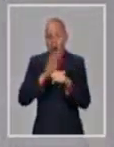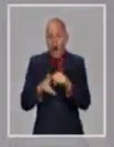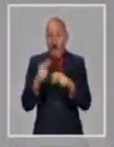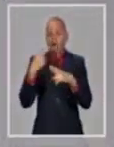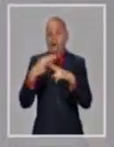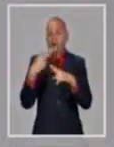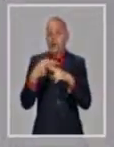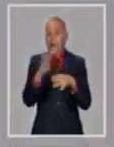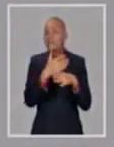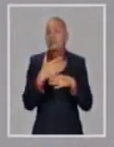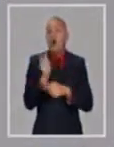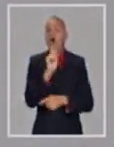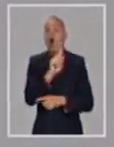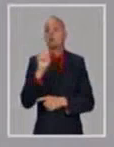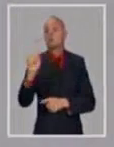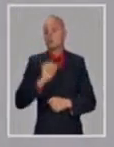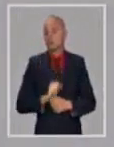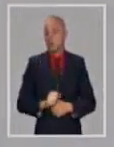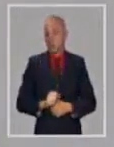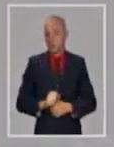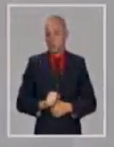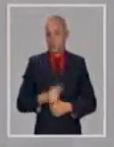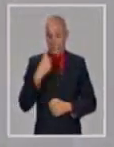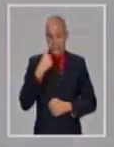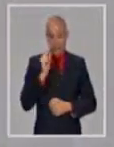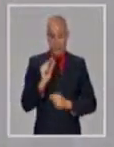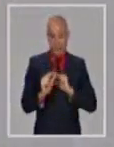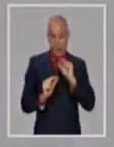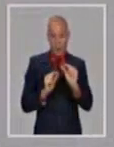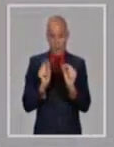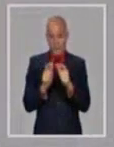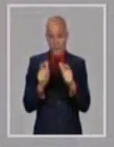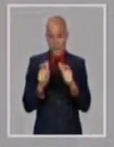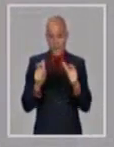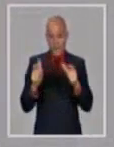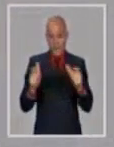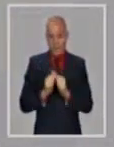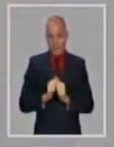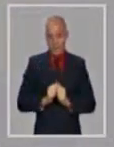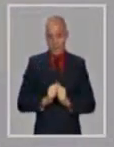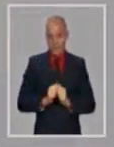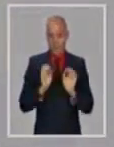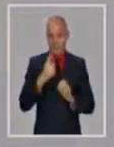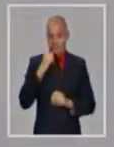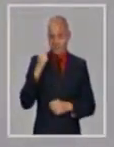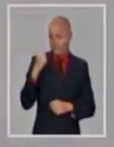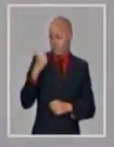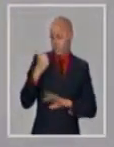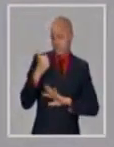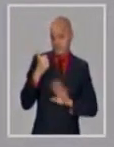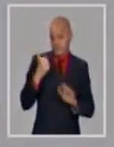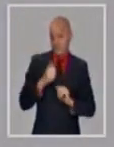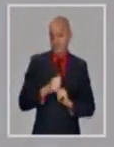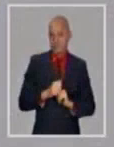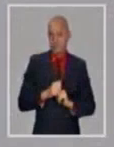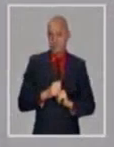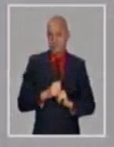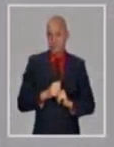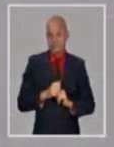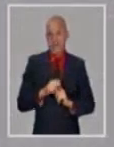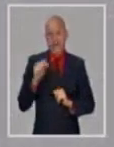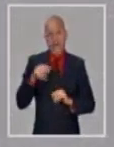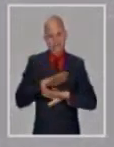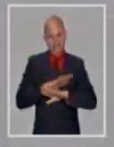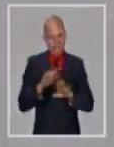poquito a poco creciendo. Y lo que dice ahí, la número 3, que hoy están circulando